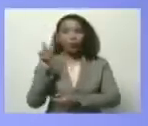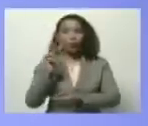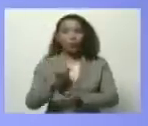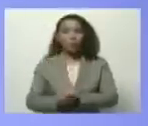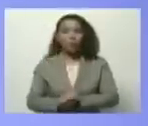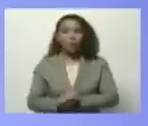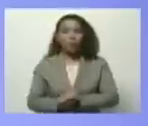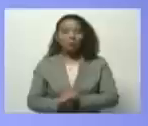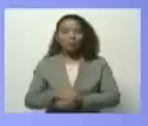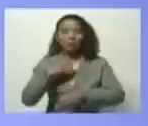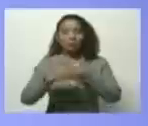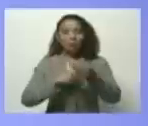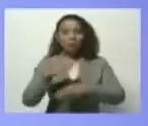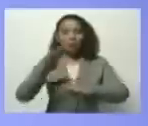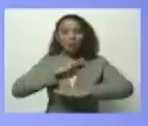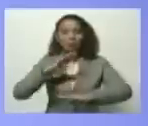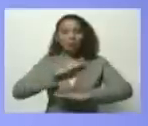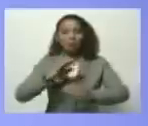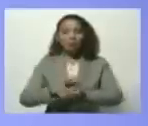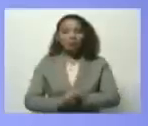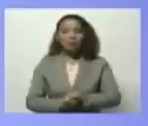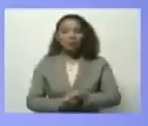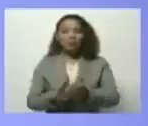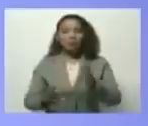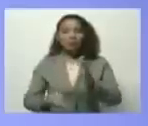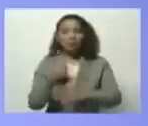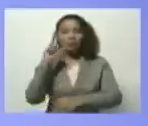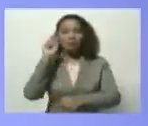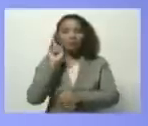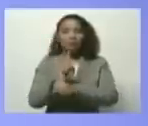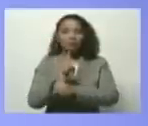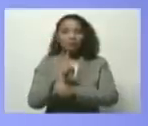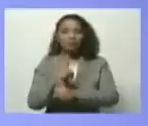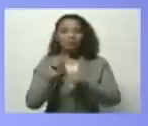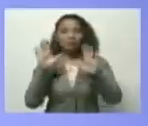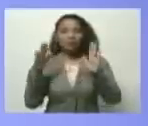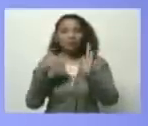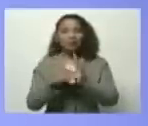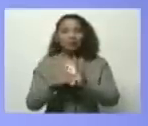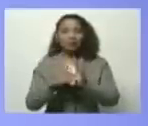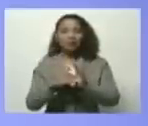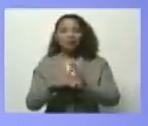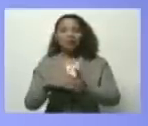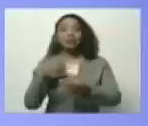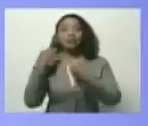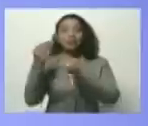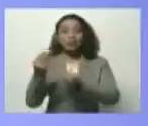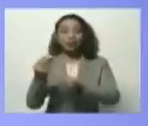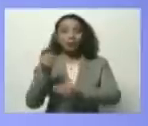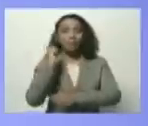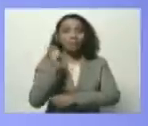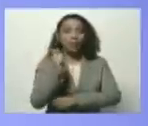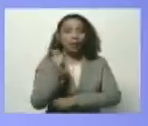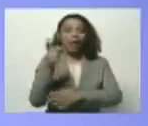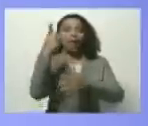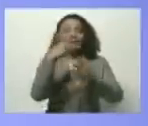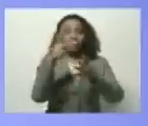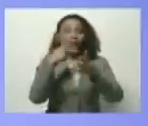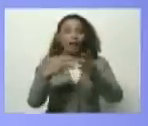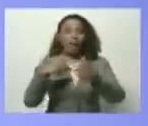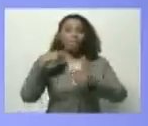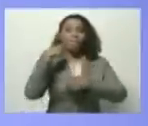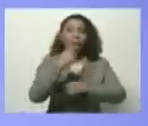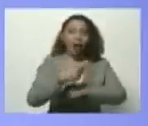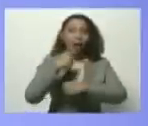gozarán de los beneficios con un fondo único de 10 mil bolívares que será otorgado y cancelado en varios tramos